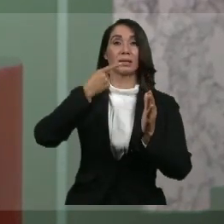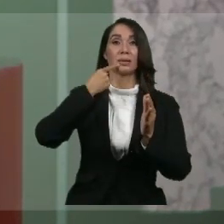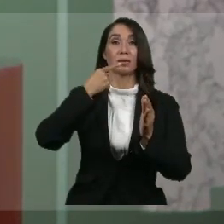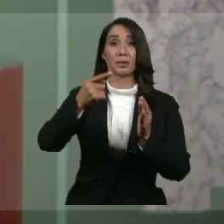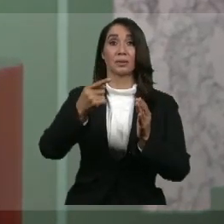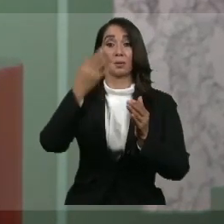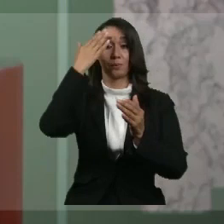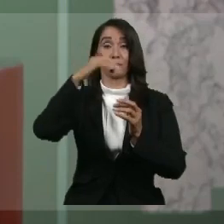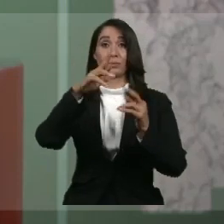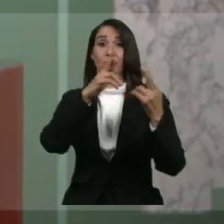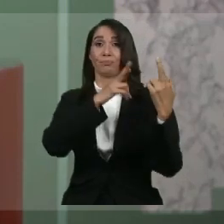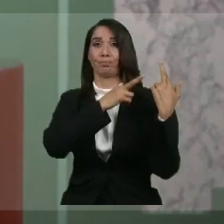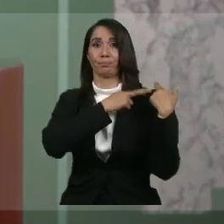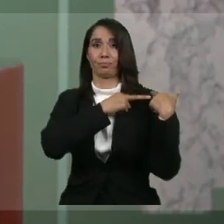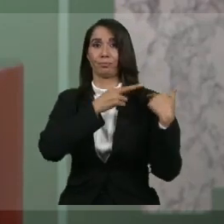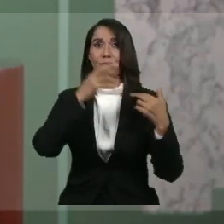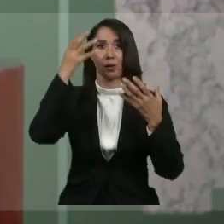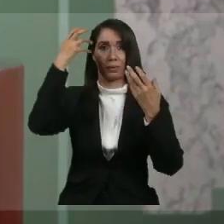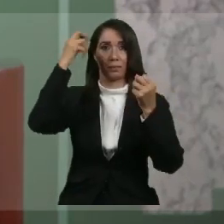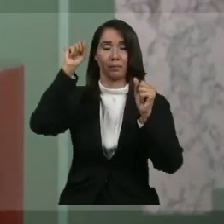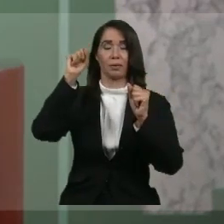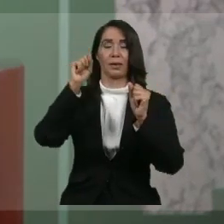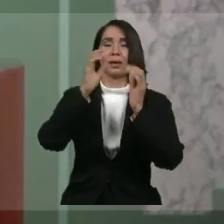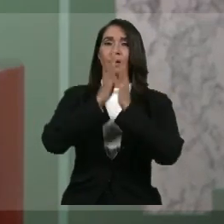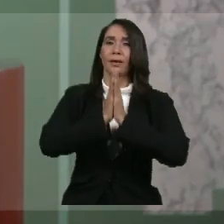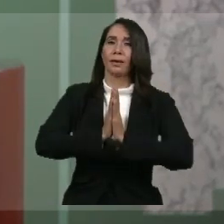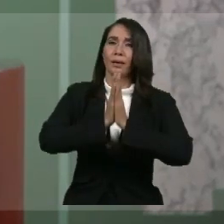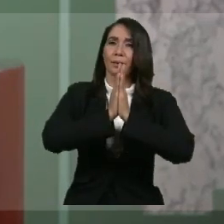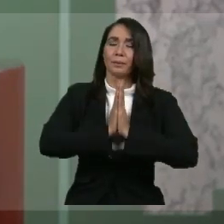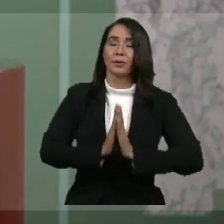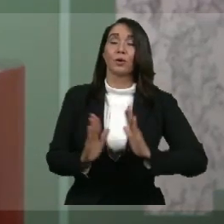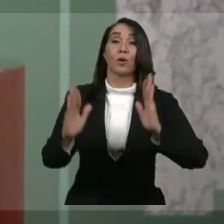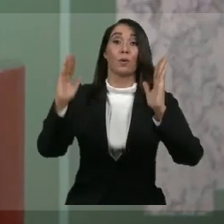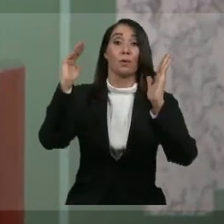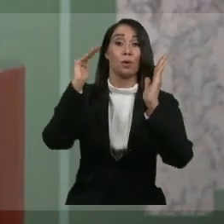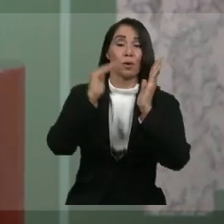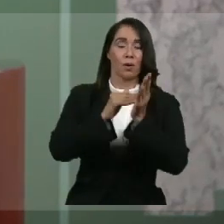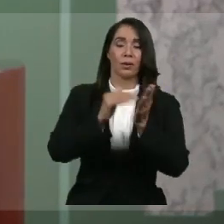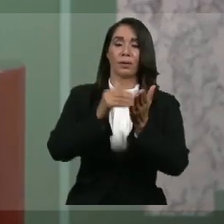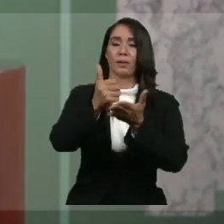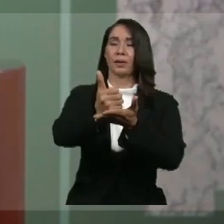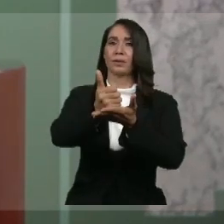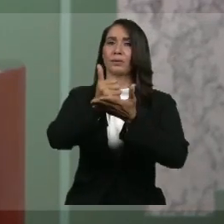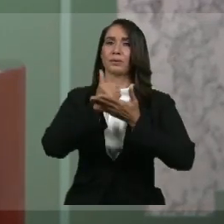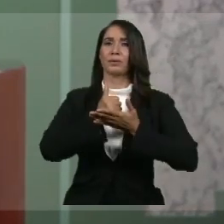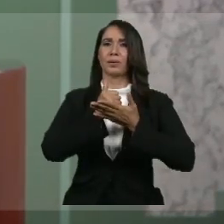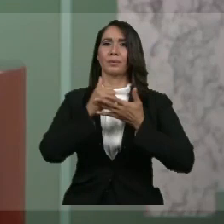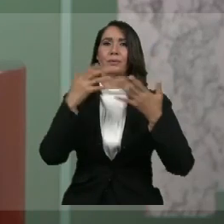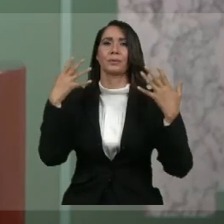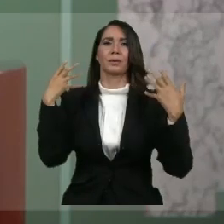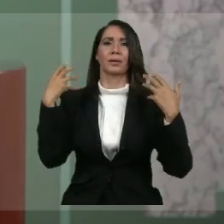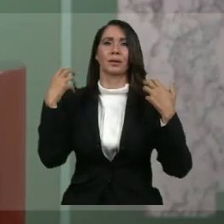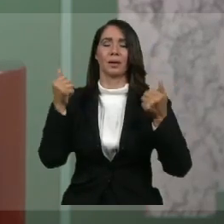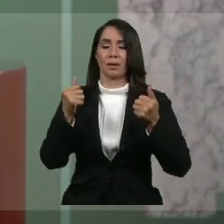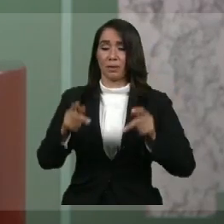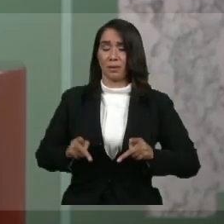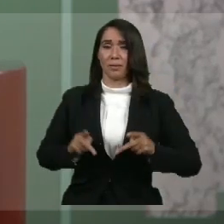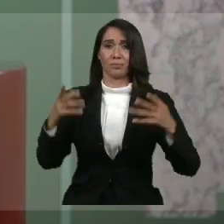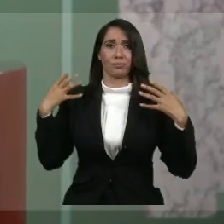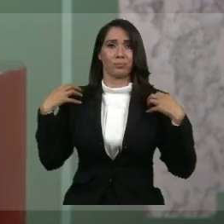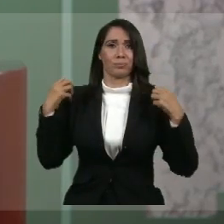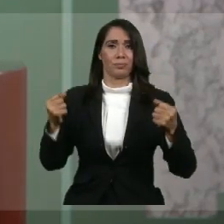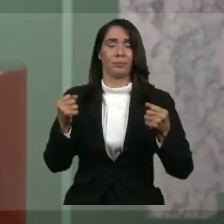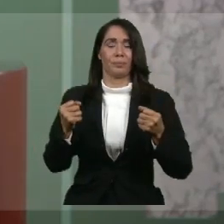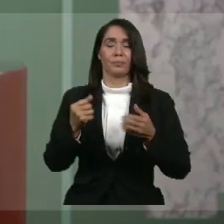irresponsabilidad. Le pido una vez más que nos ayuden a salvar vidas, que nos ayuden a